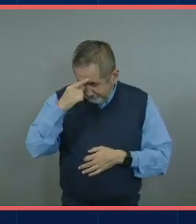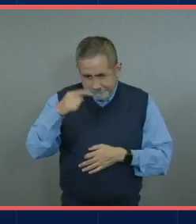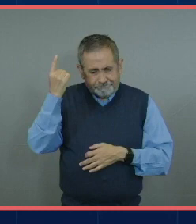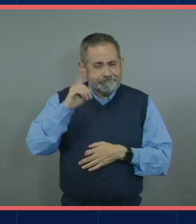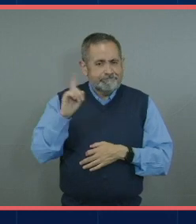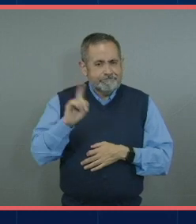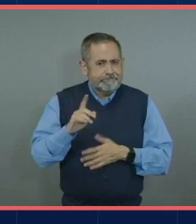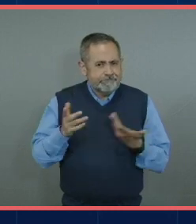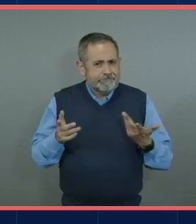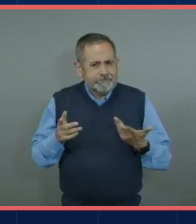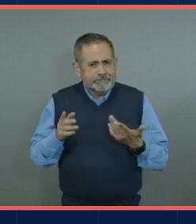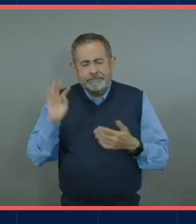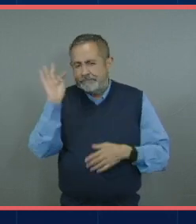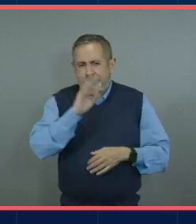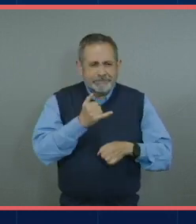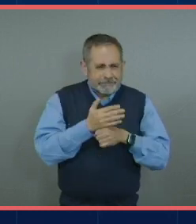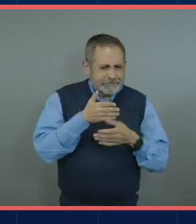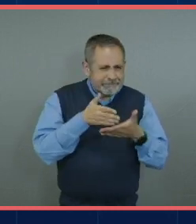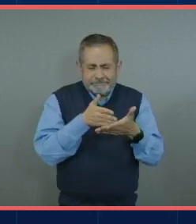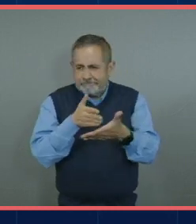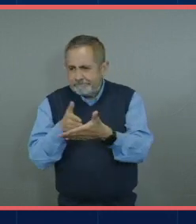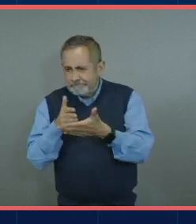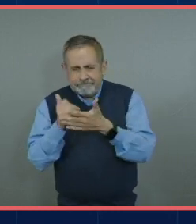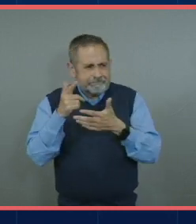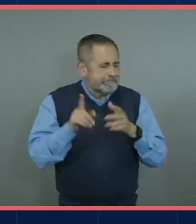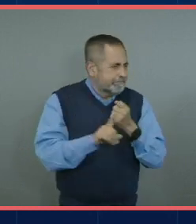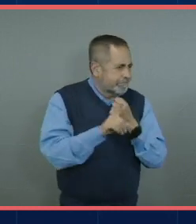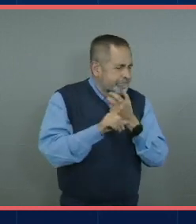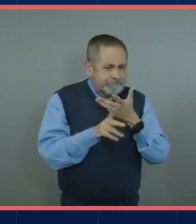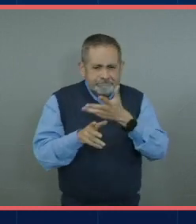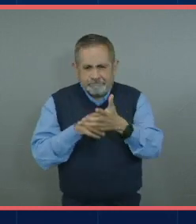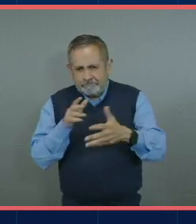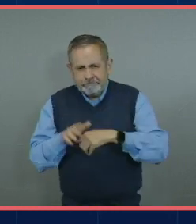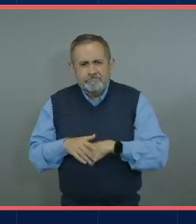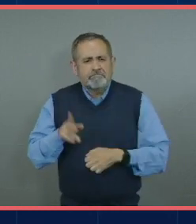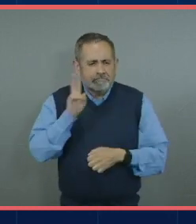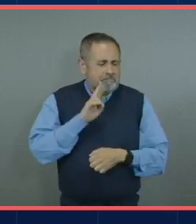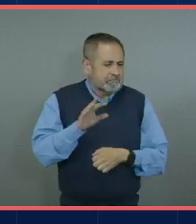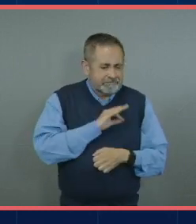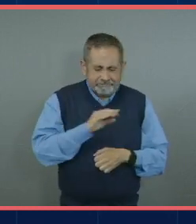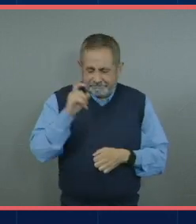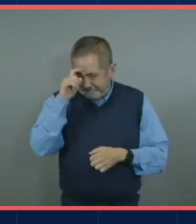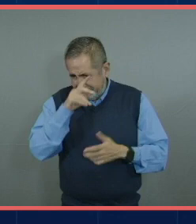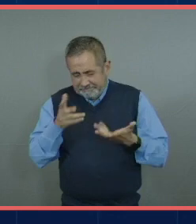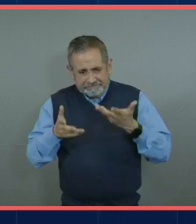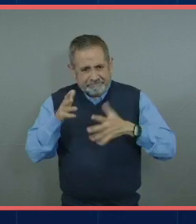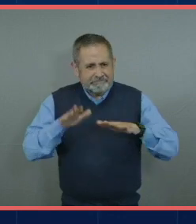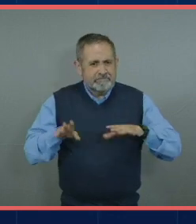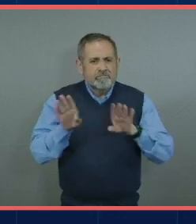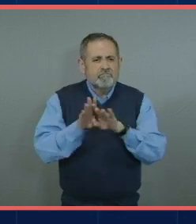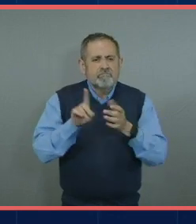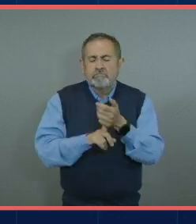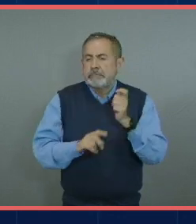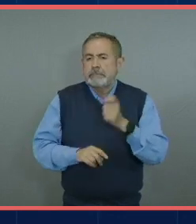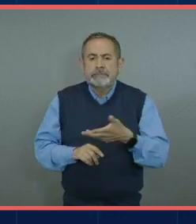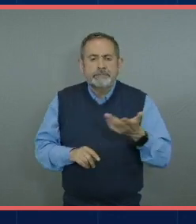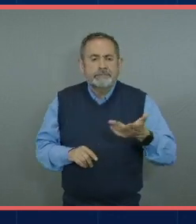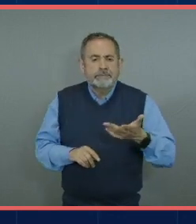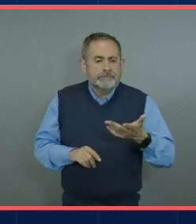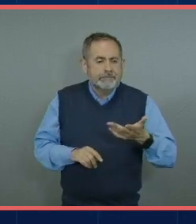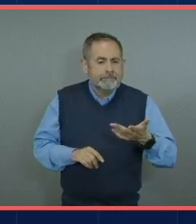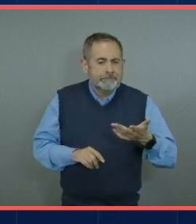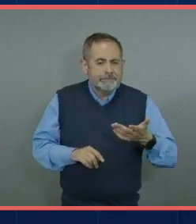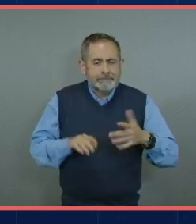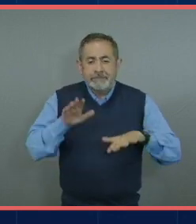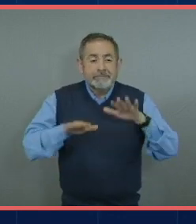sé que puede haber muchas muchas trabas yo sé que puede haber a veces incluso